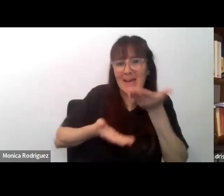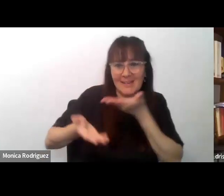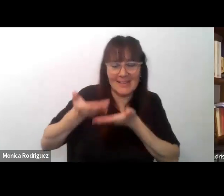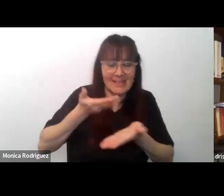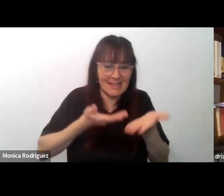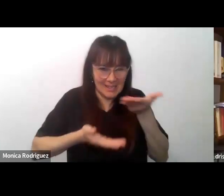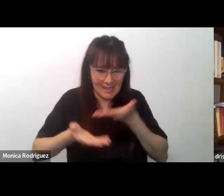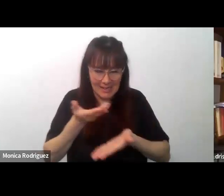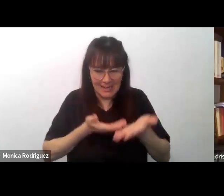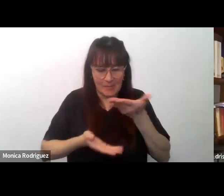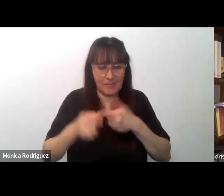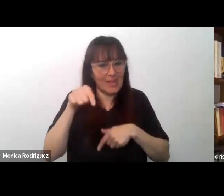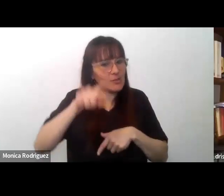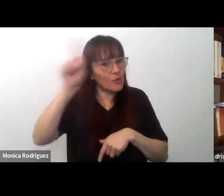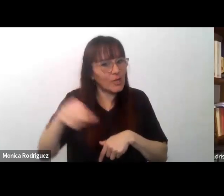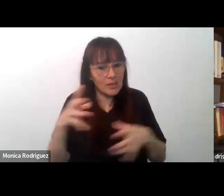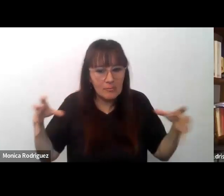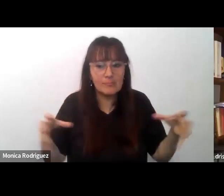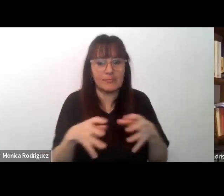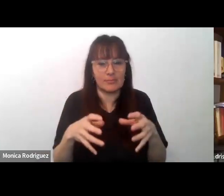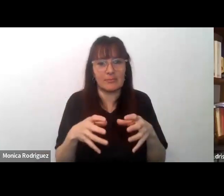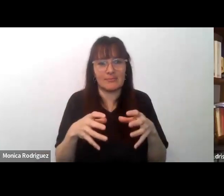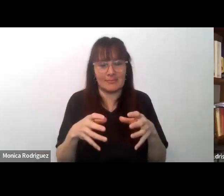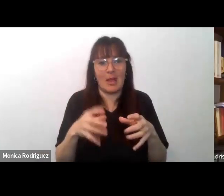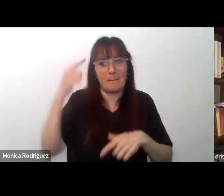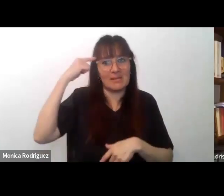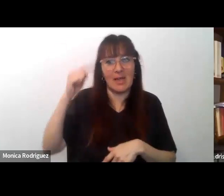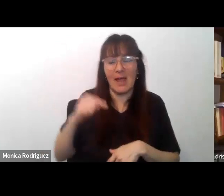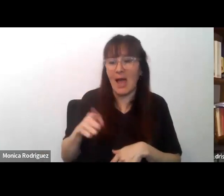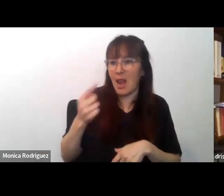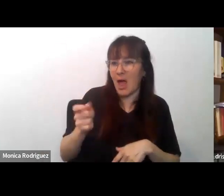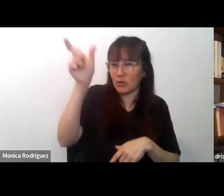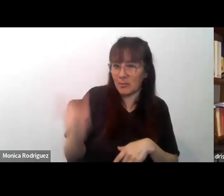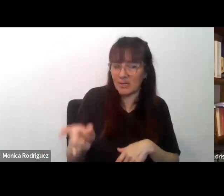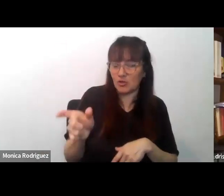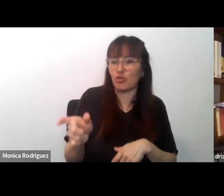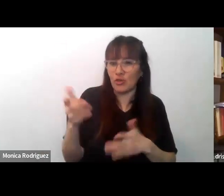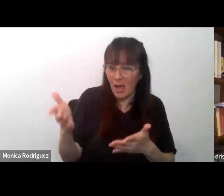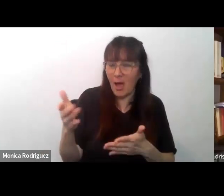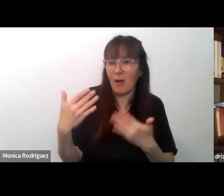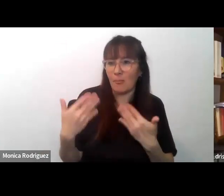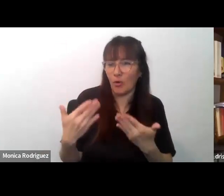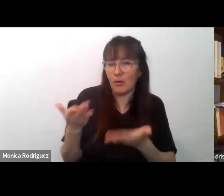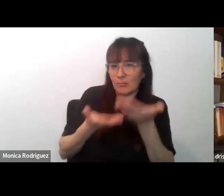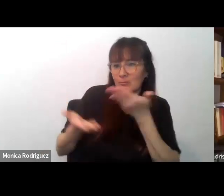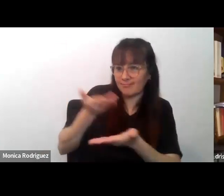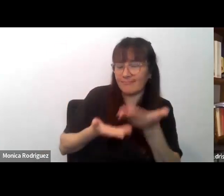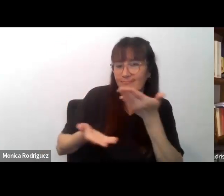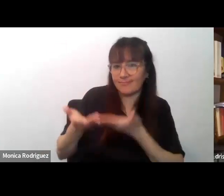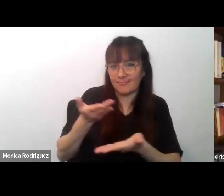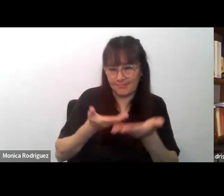-construcción de lo común considera al otro como un actor y un autor y no como un simple